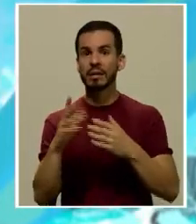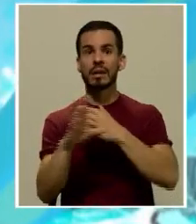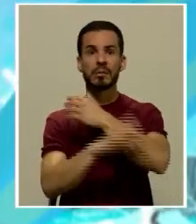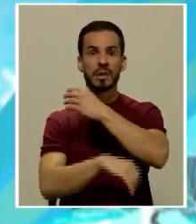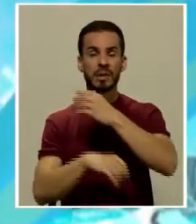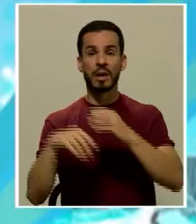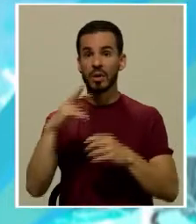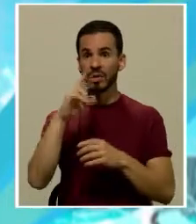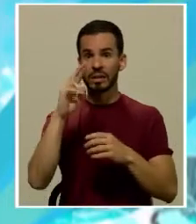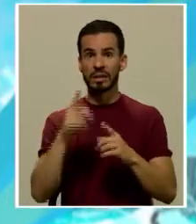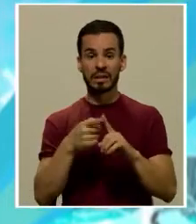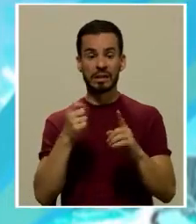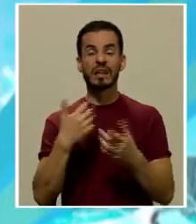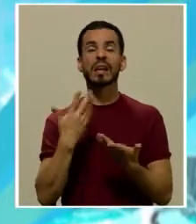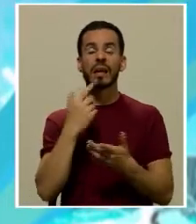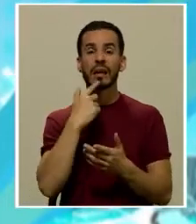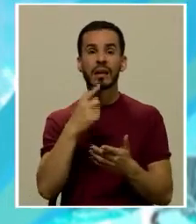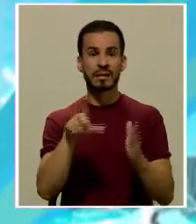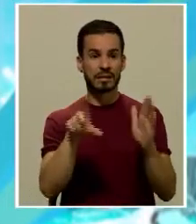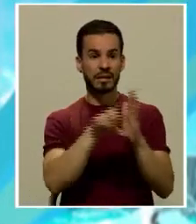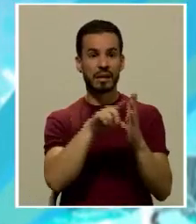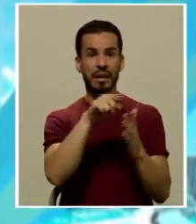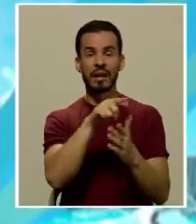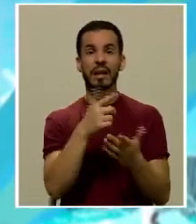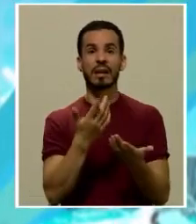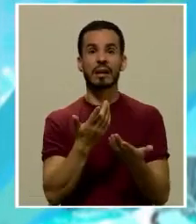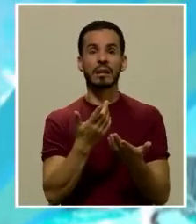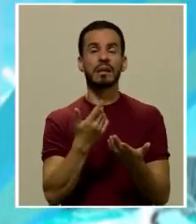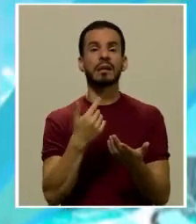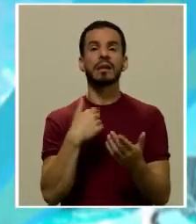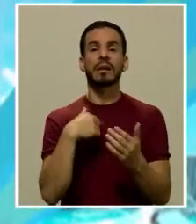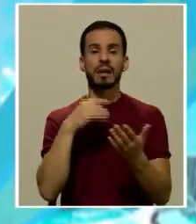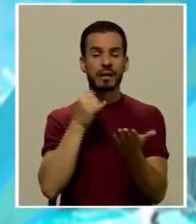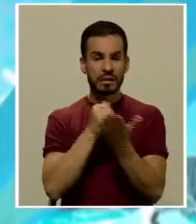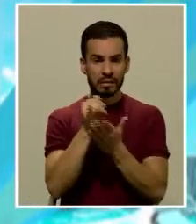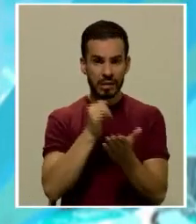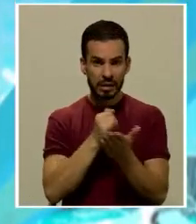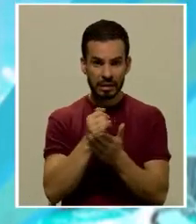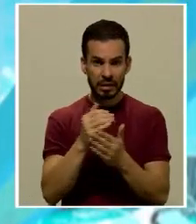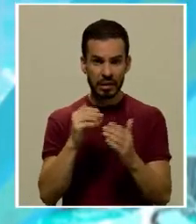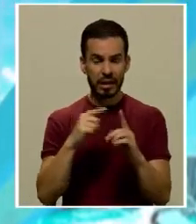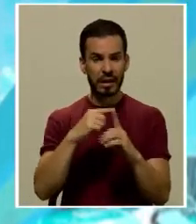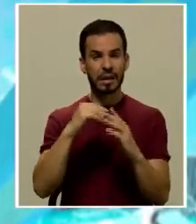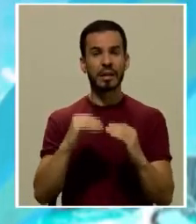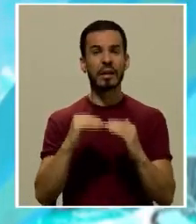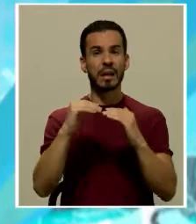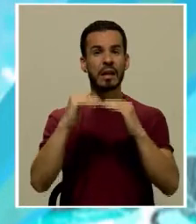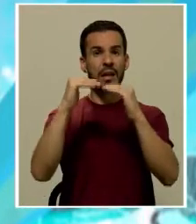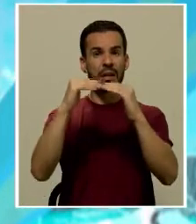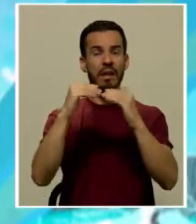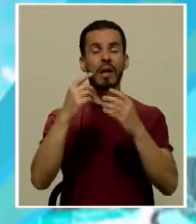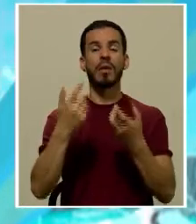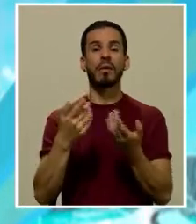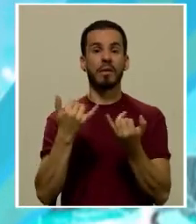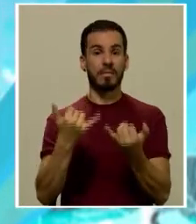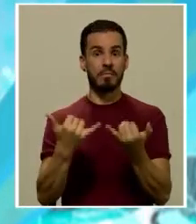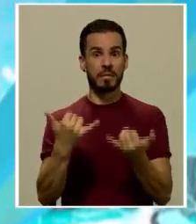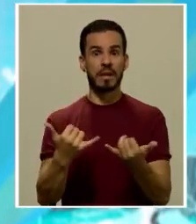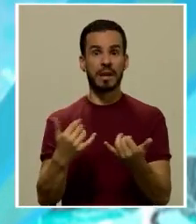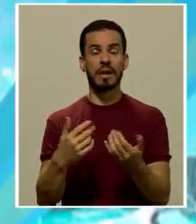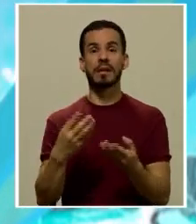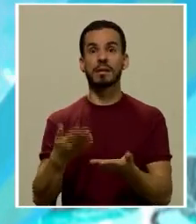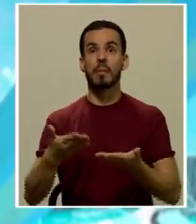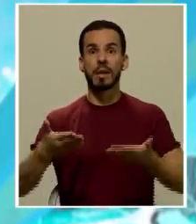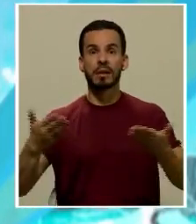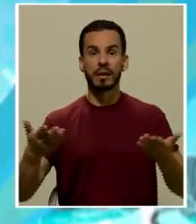costarricense a partir de lo que dice una norma que debería ser las indagaciones sobre el grado de vigencia material sobre